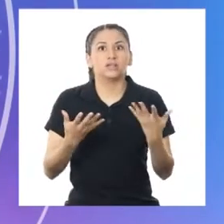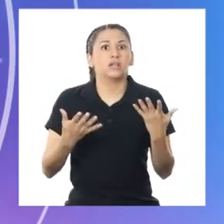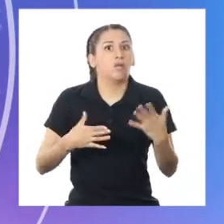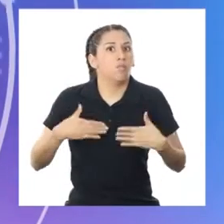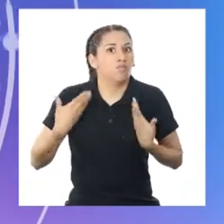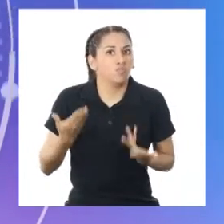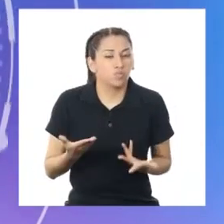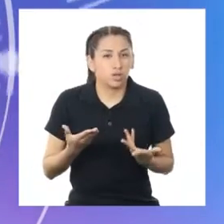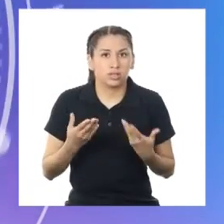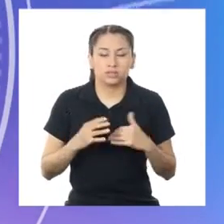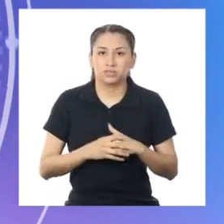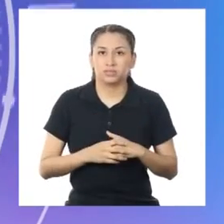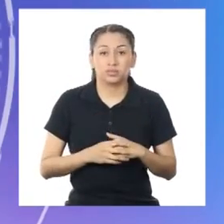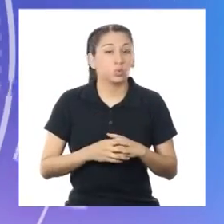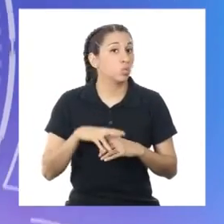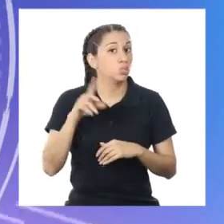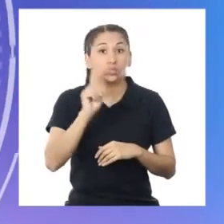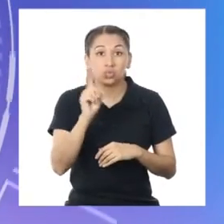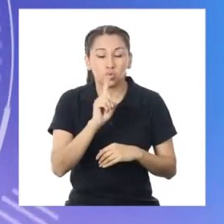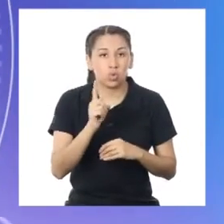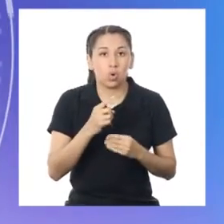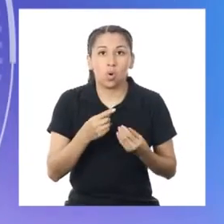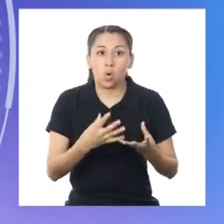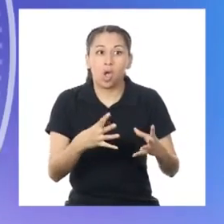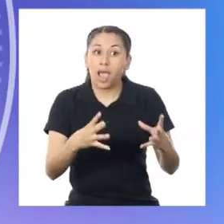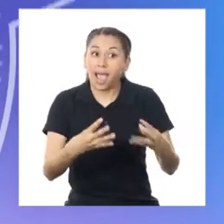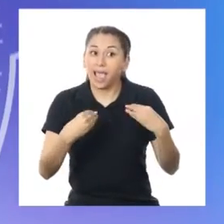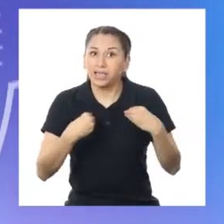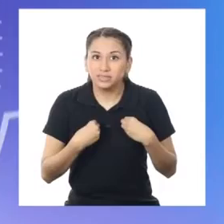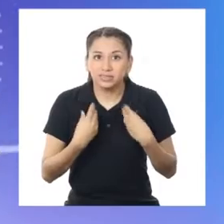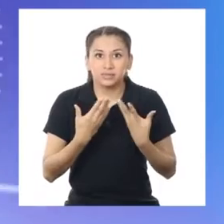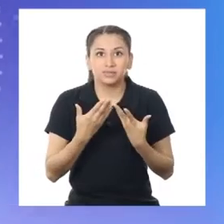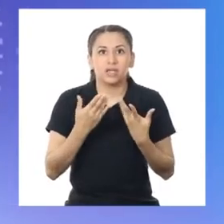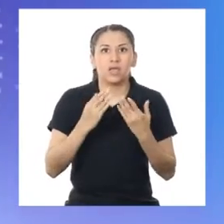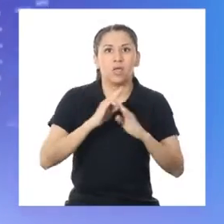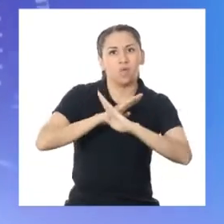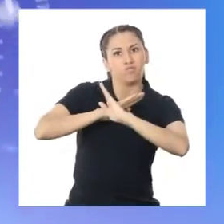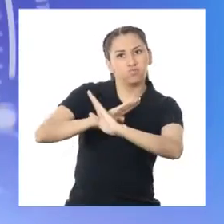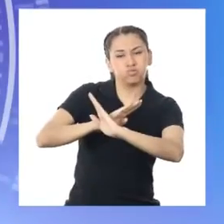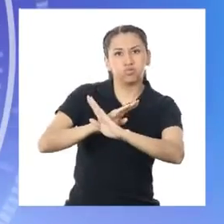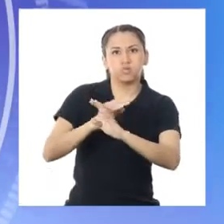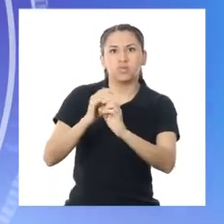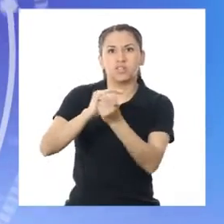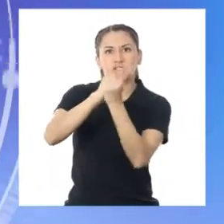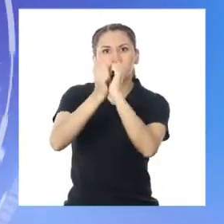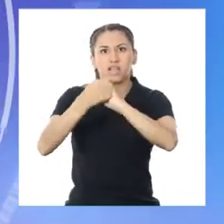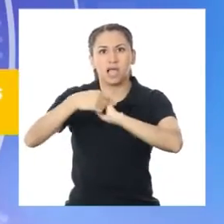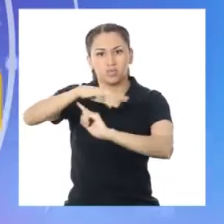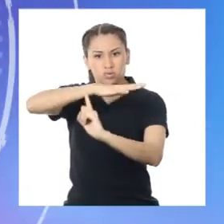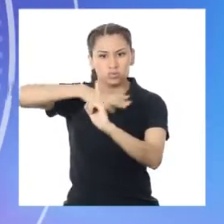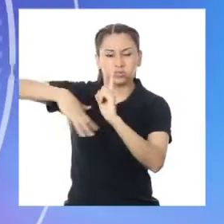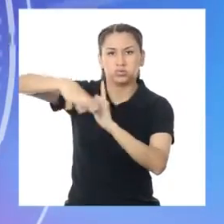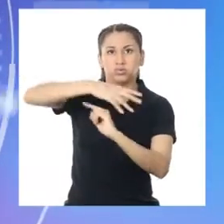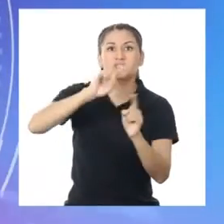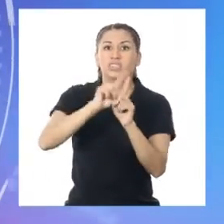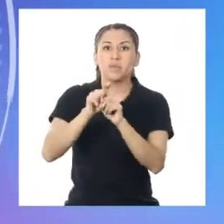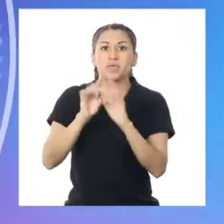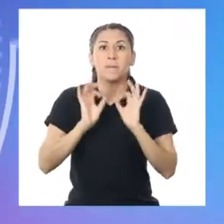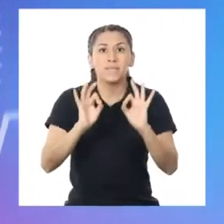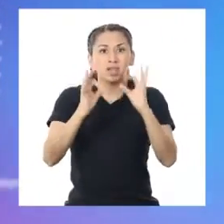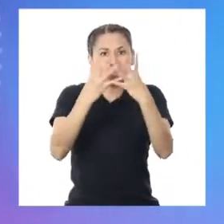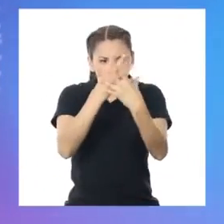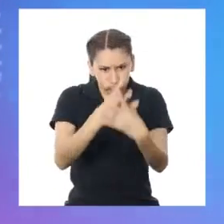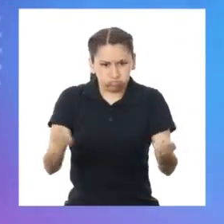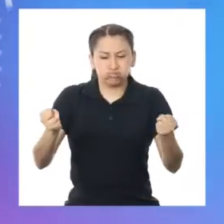causar deforestación. No nos permite hacer frente al cambio climático y produce la extinción de la